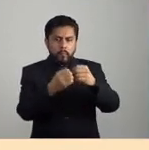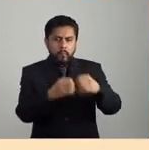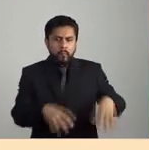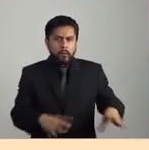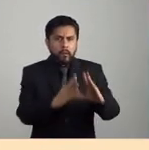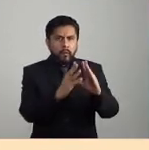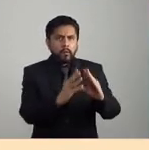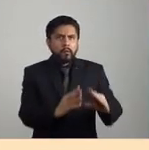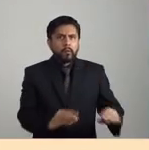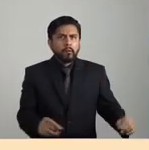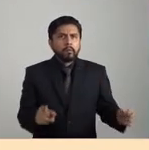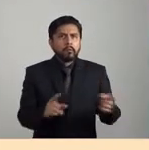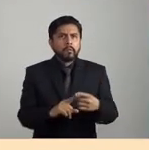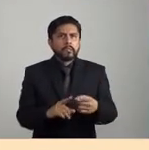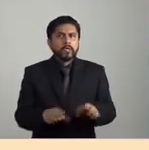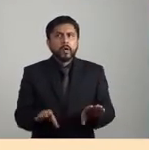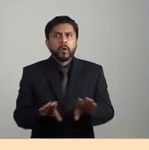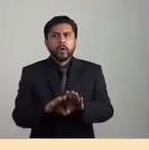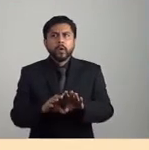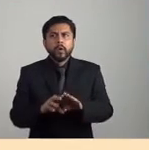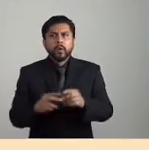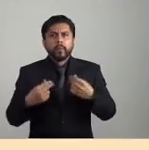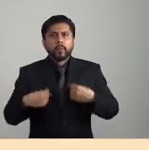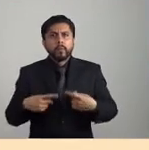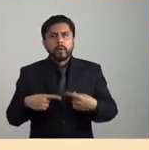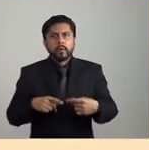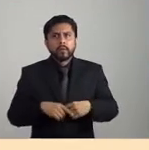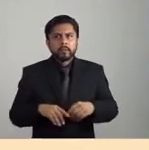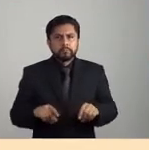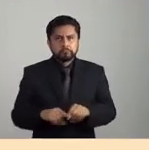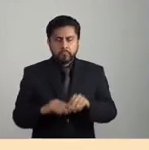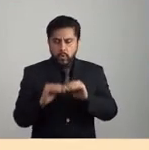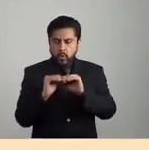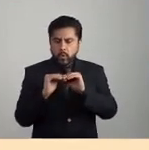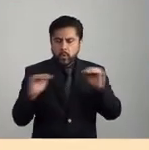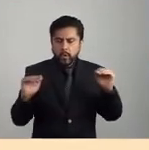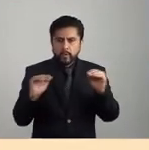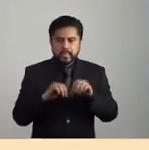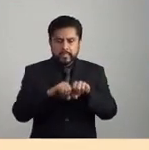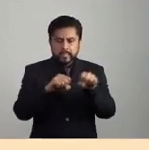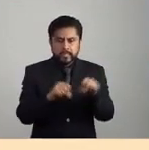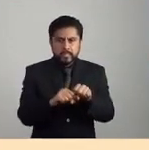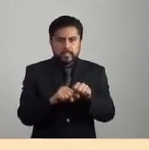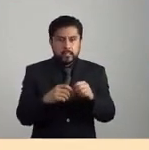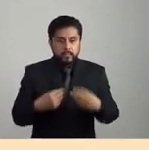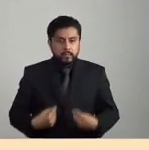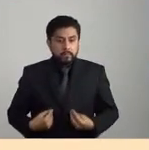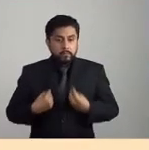autopoyéticas, autorregulativas de los sistemas vivos a partir de